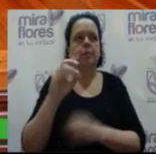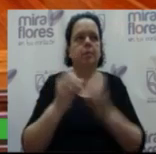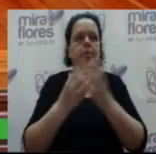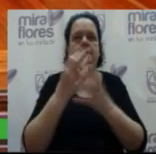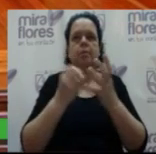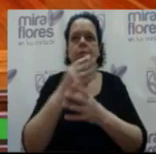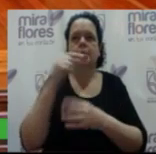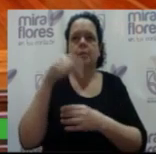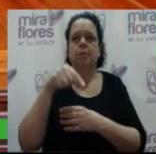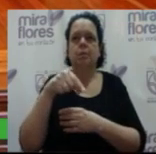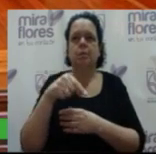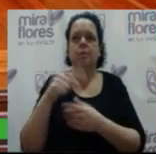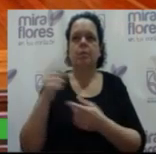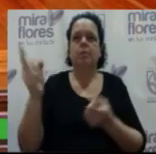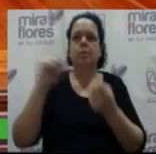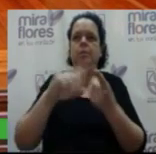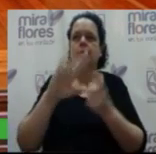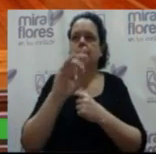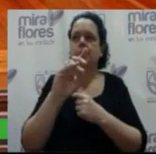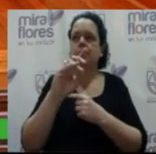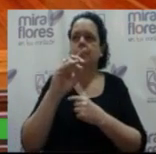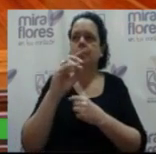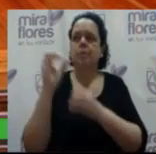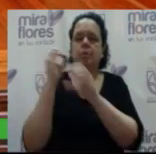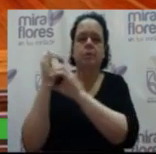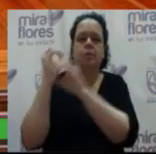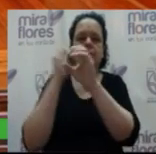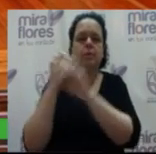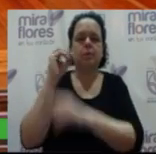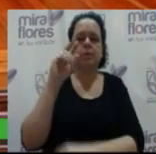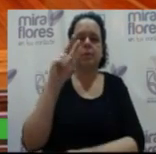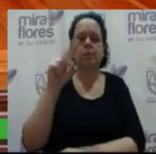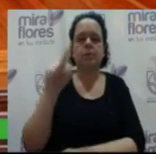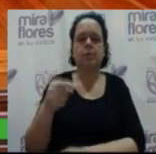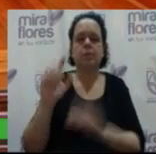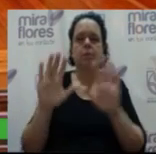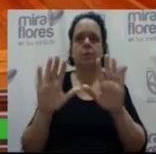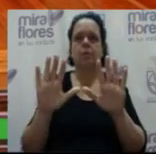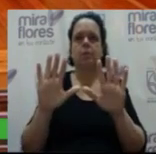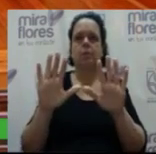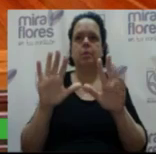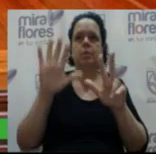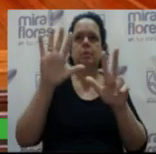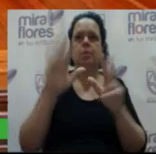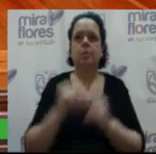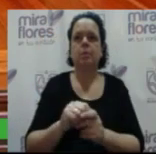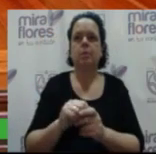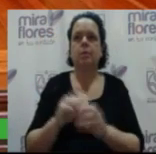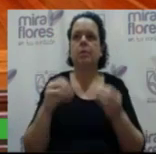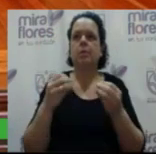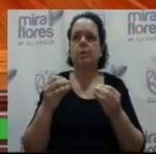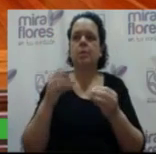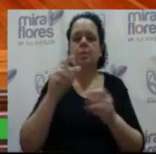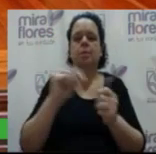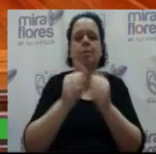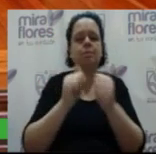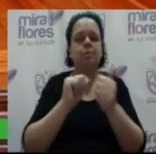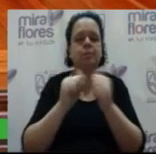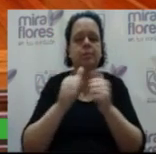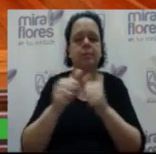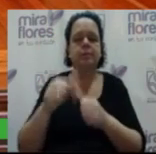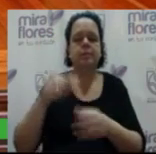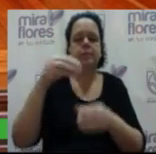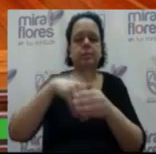septiembre del presente año y hasta el 7 de octubre del 2018, en atención a su participación como candidato en el marco del